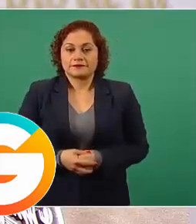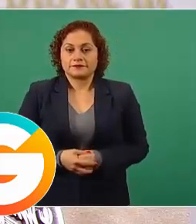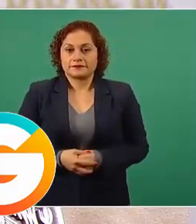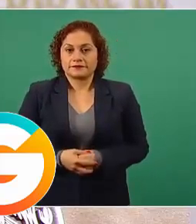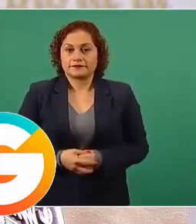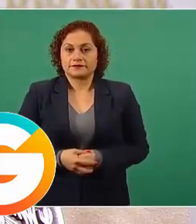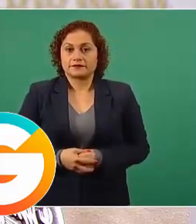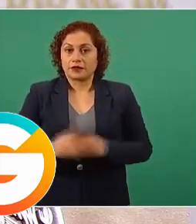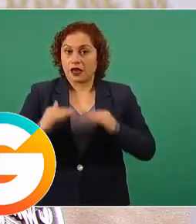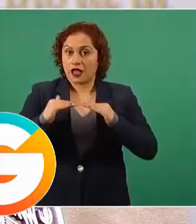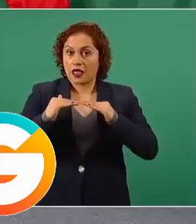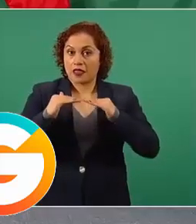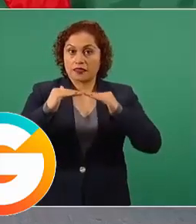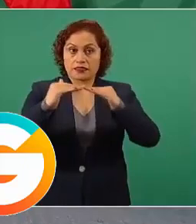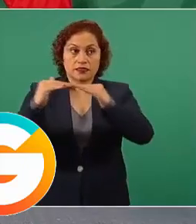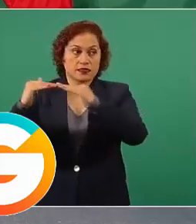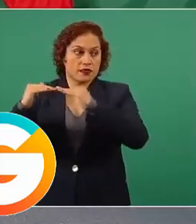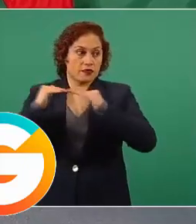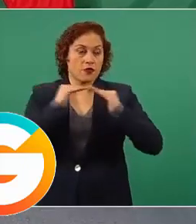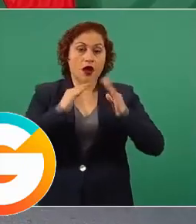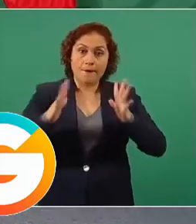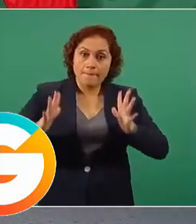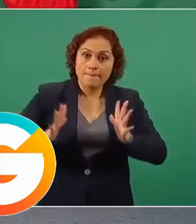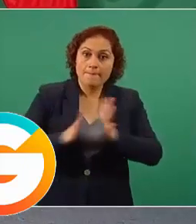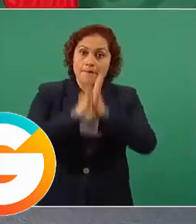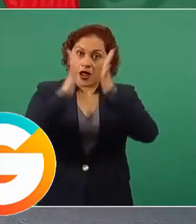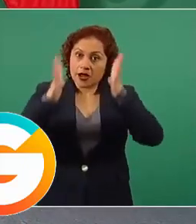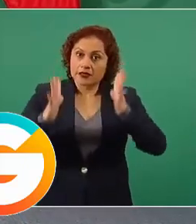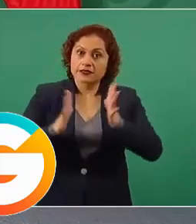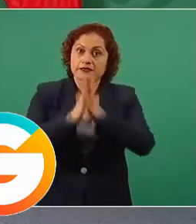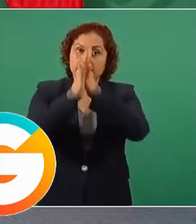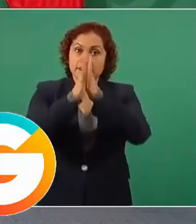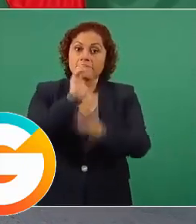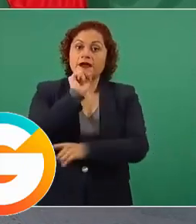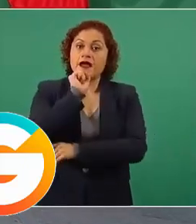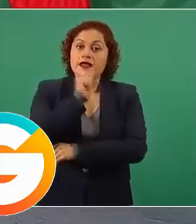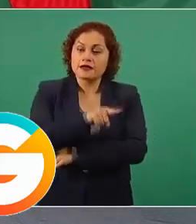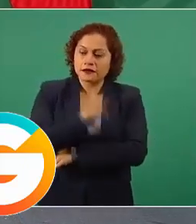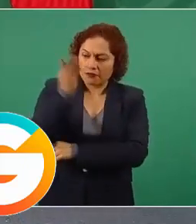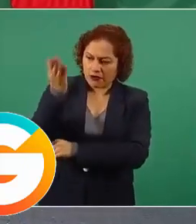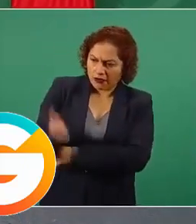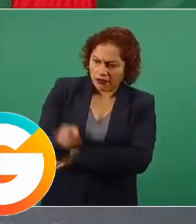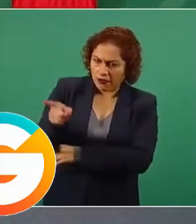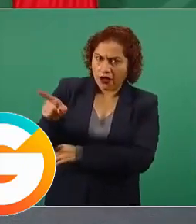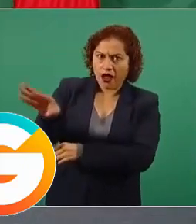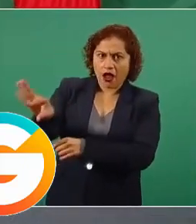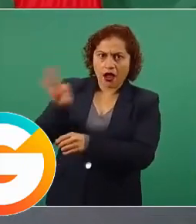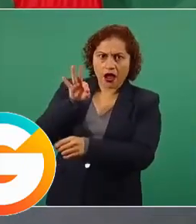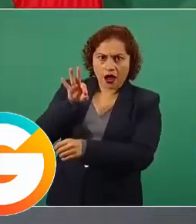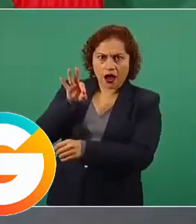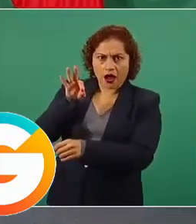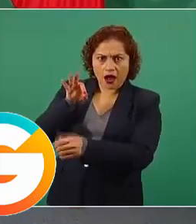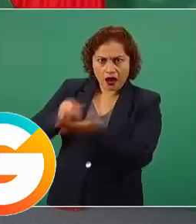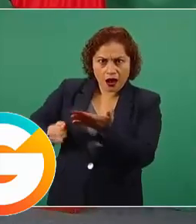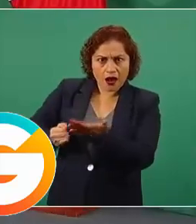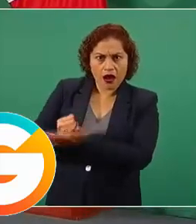Democracia participativa, democracia también con revocación de mandato, que el pueblo mande.